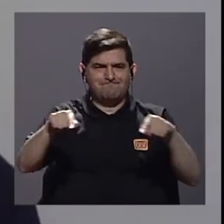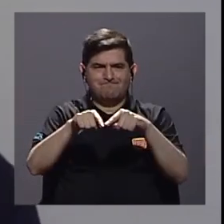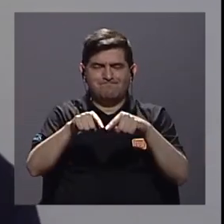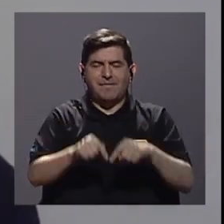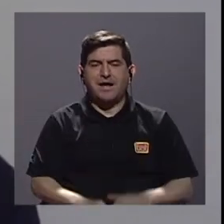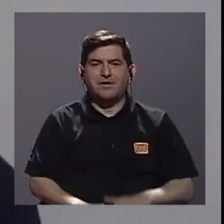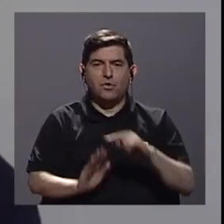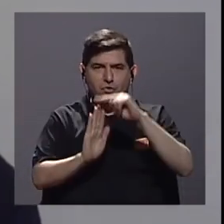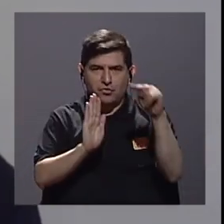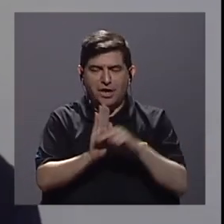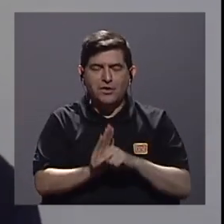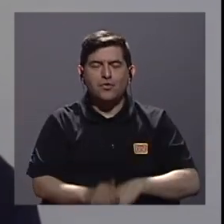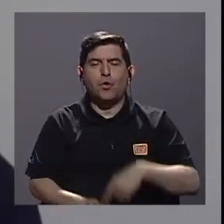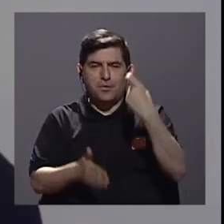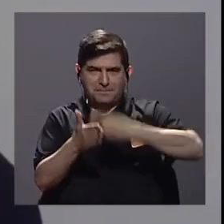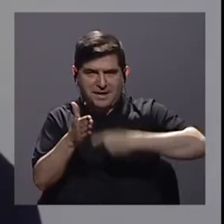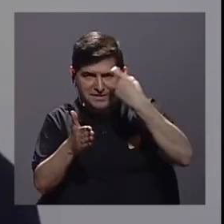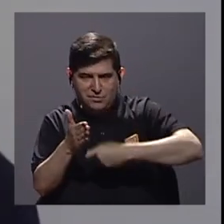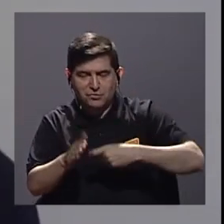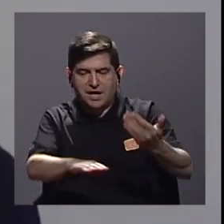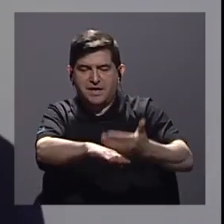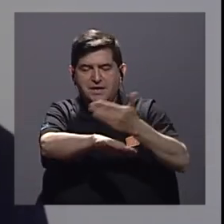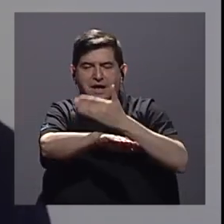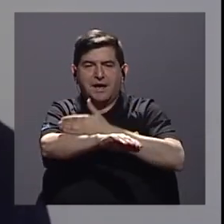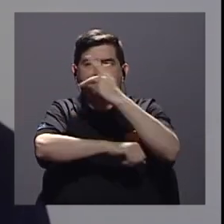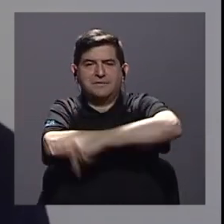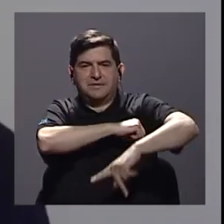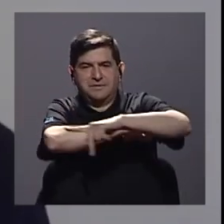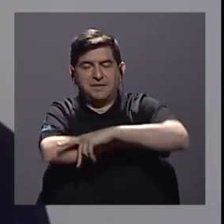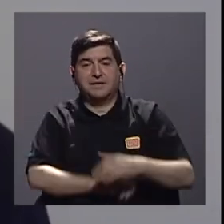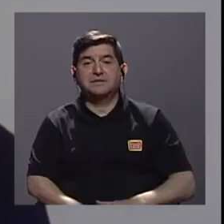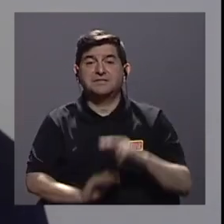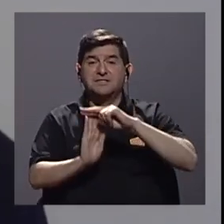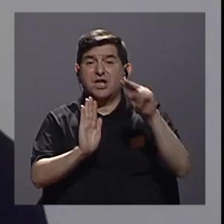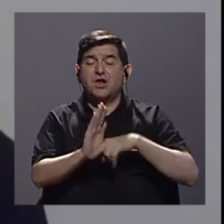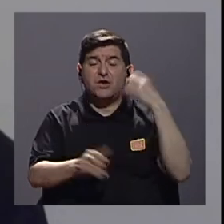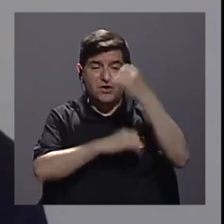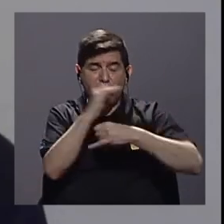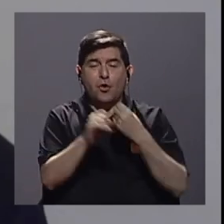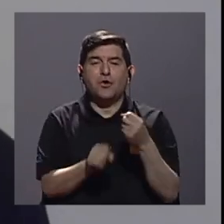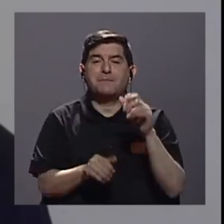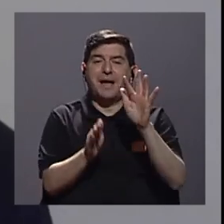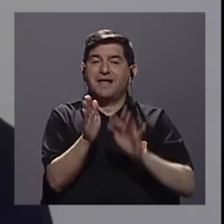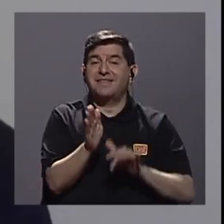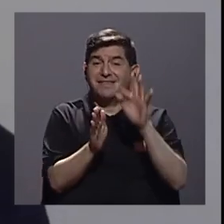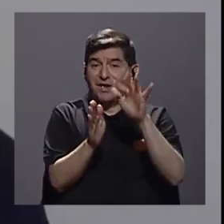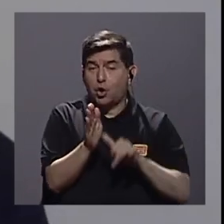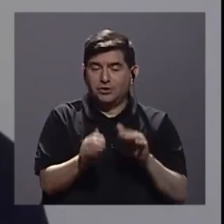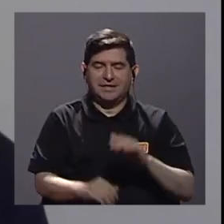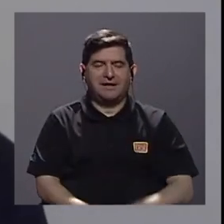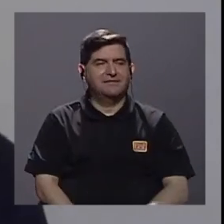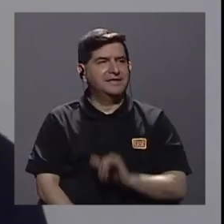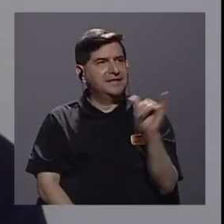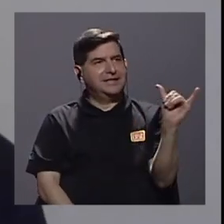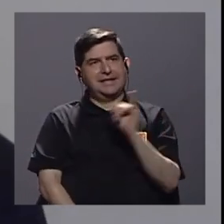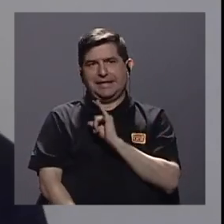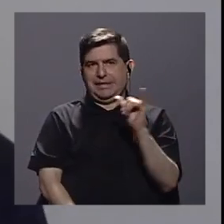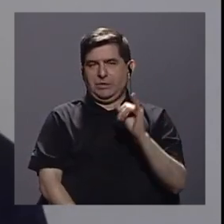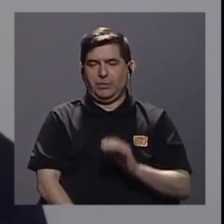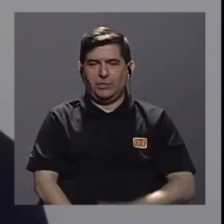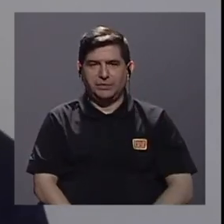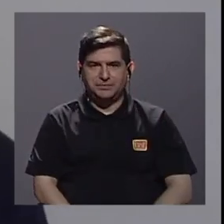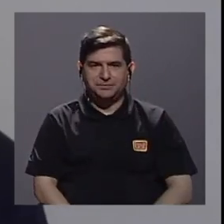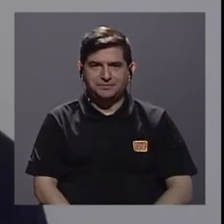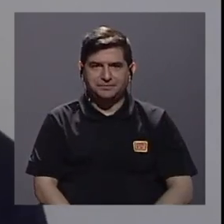fiscal ¿verdad? que al que debe avanzar el país las normas internacionales de contabilidad bueno igual ¿verdad? ¿cómo